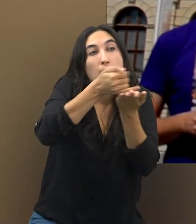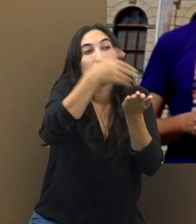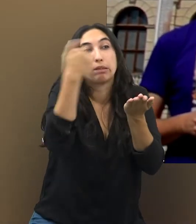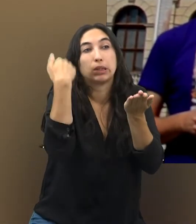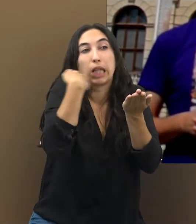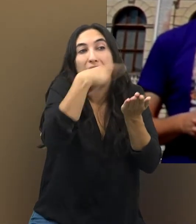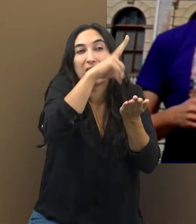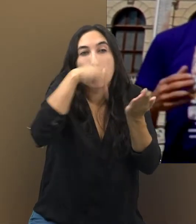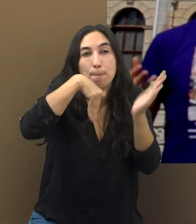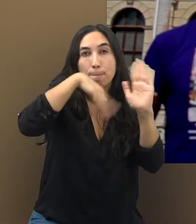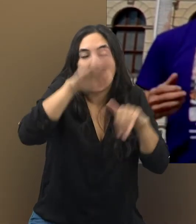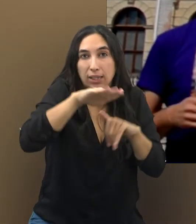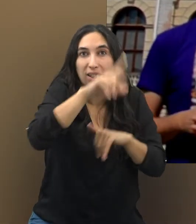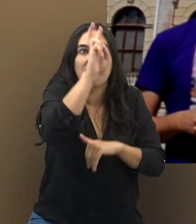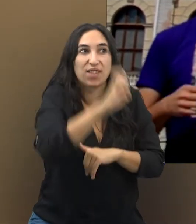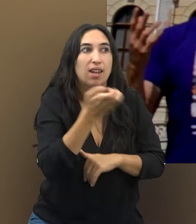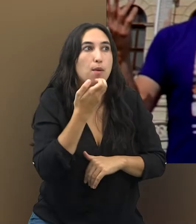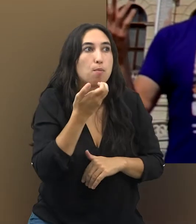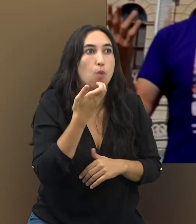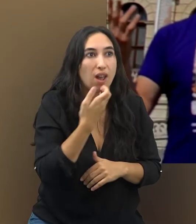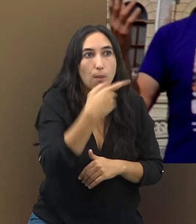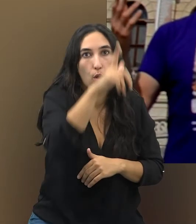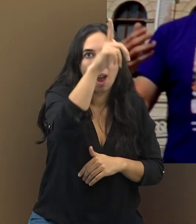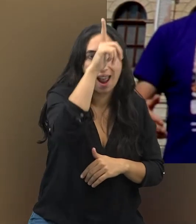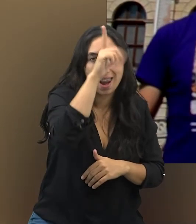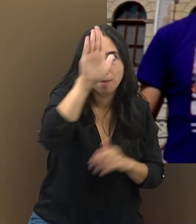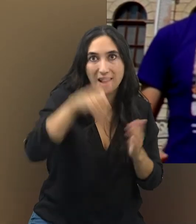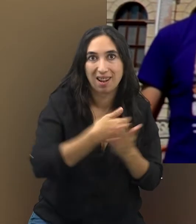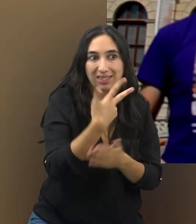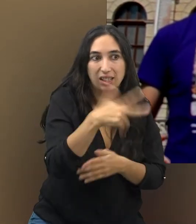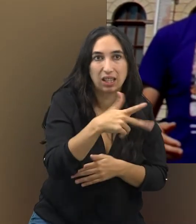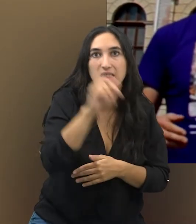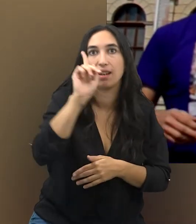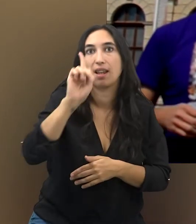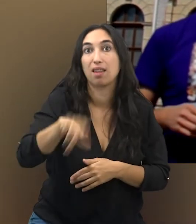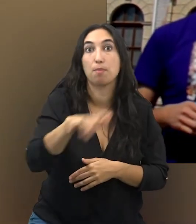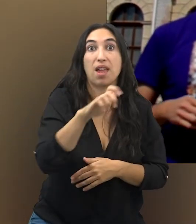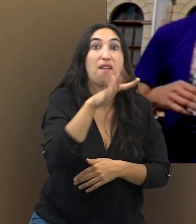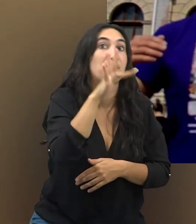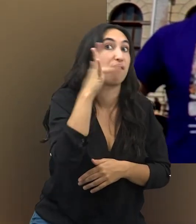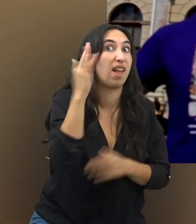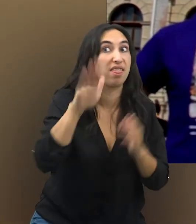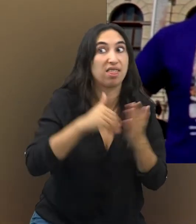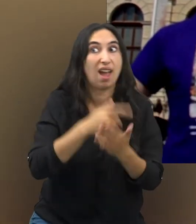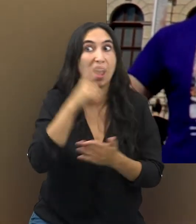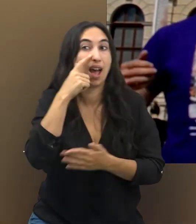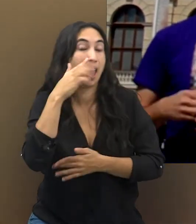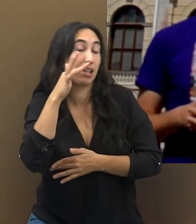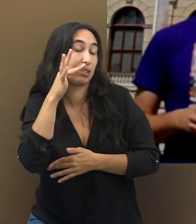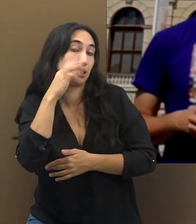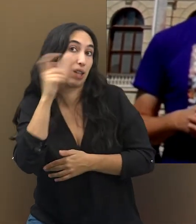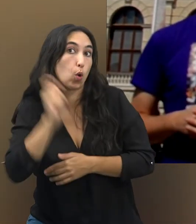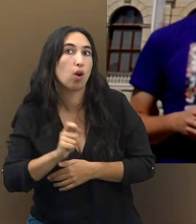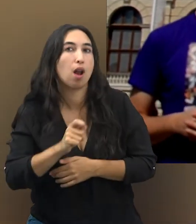procedentes desde Alemania hasta Sicilia y desde Francia hasta Ucrania, han llegado a la